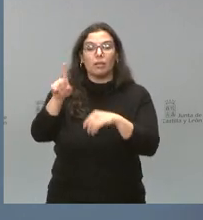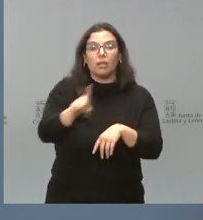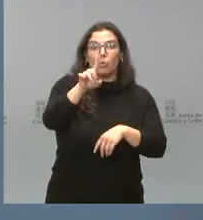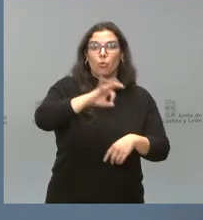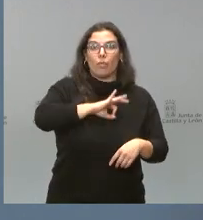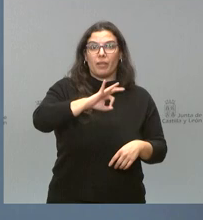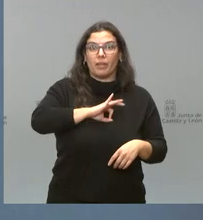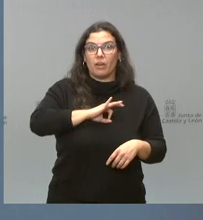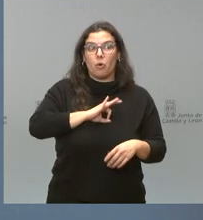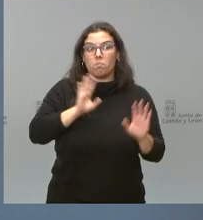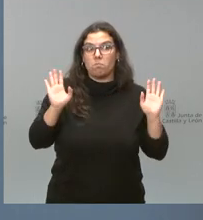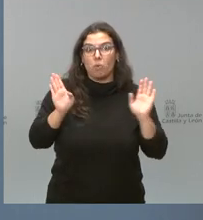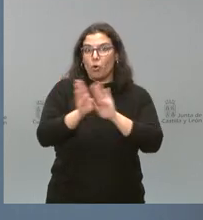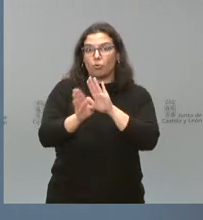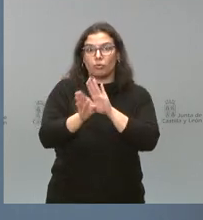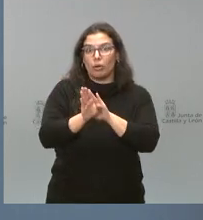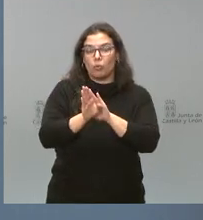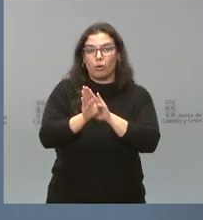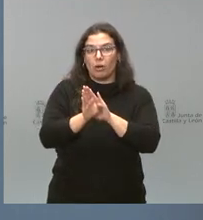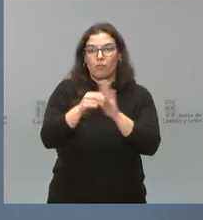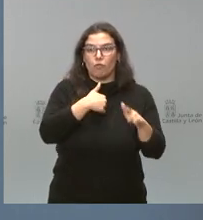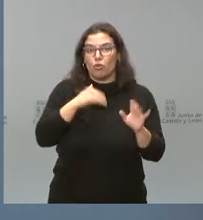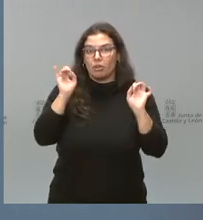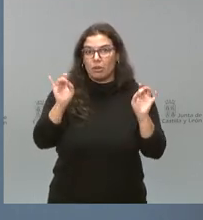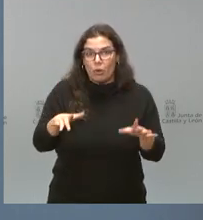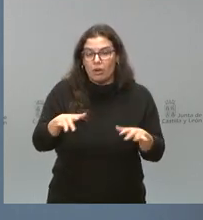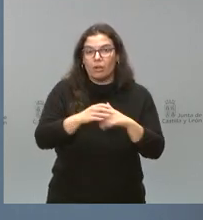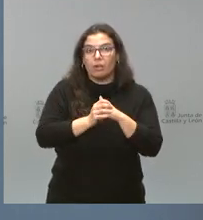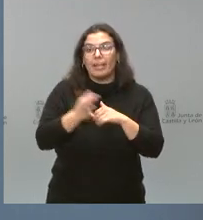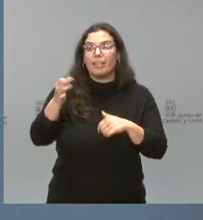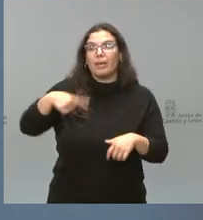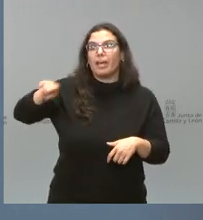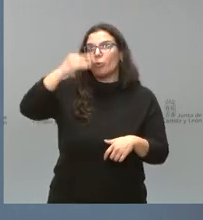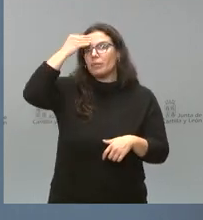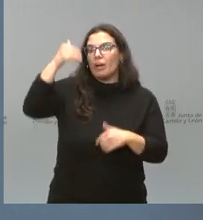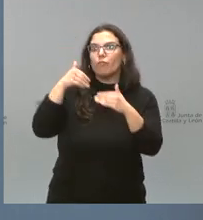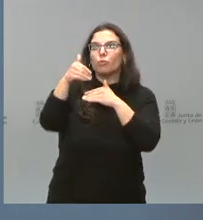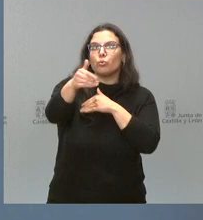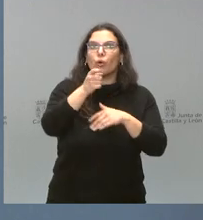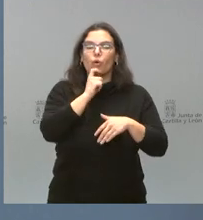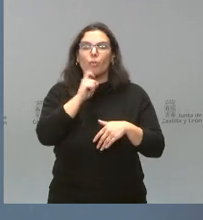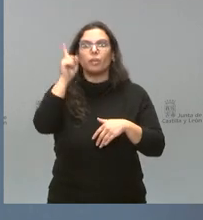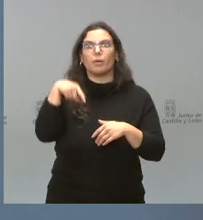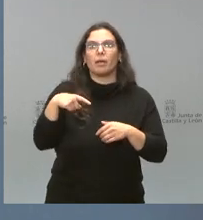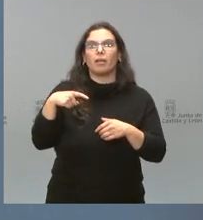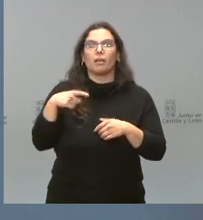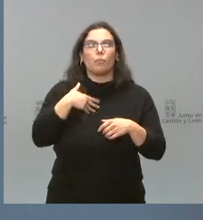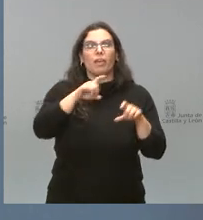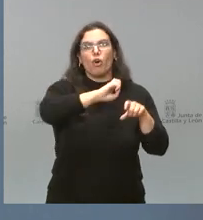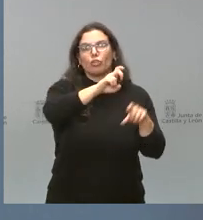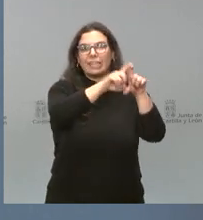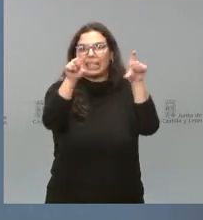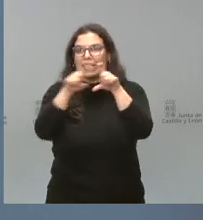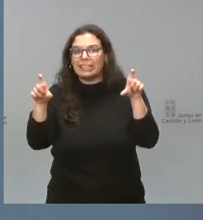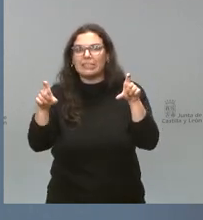lógicamente, mientras no se diga otra cosa, seguirá con esas tareas y tendrá que determinar su futuro y la participación también de otras entidades que